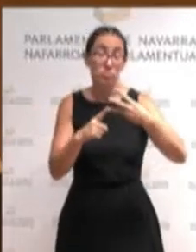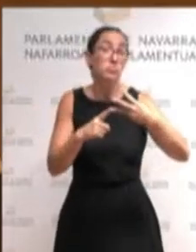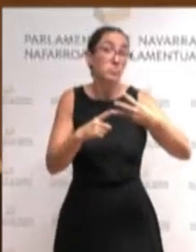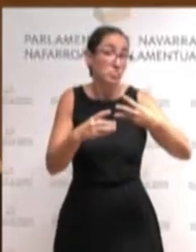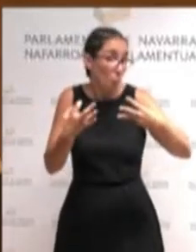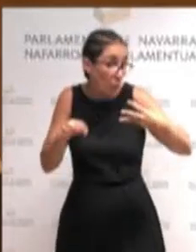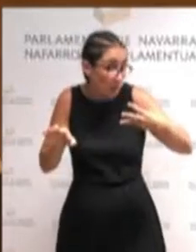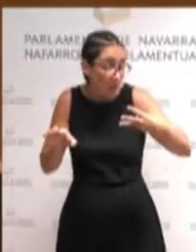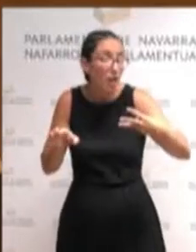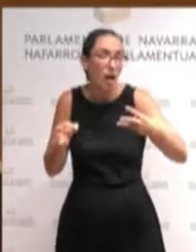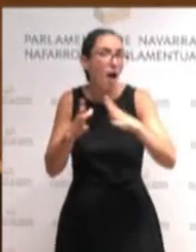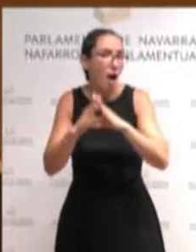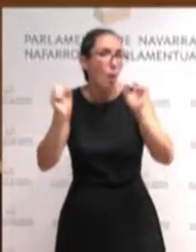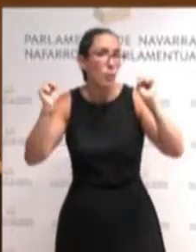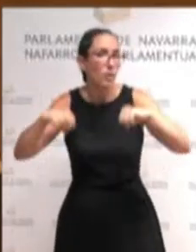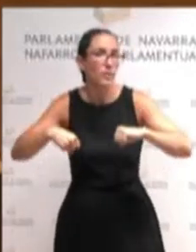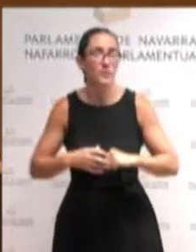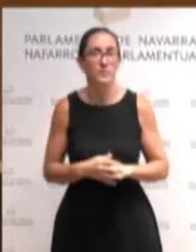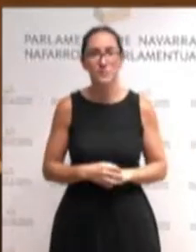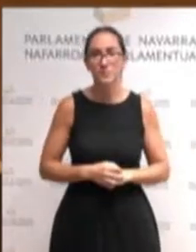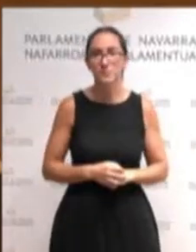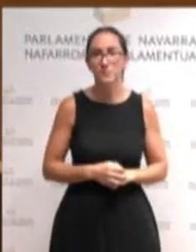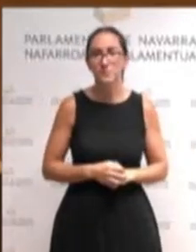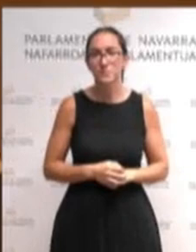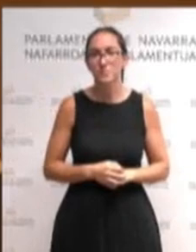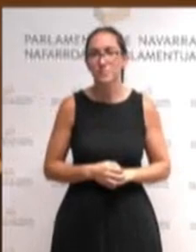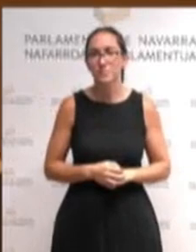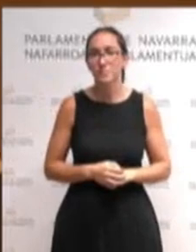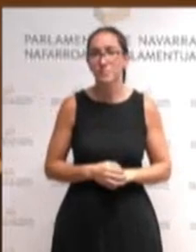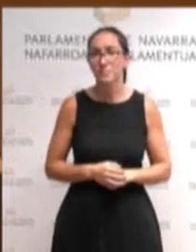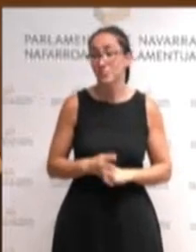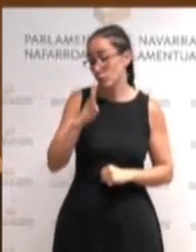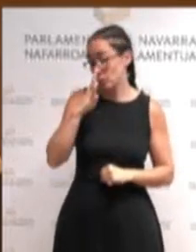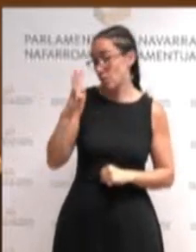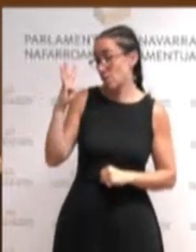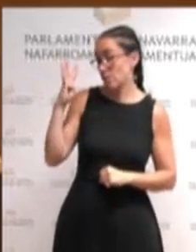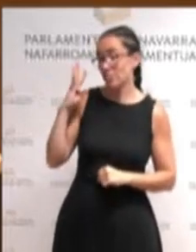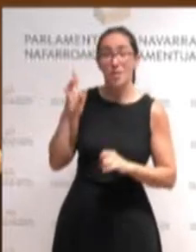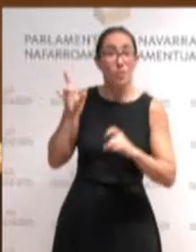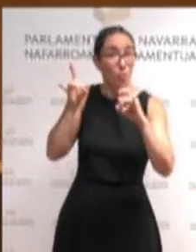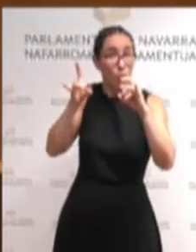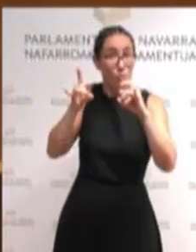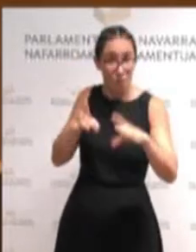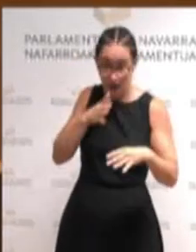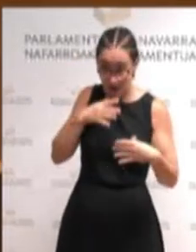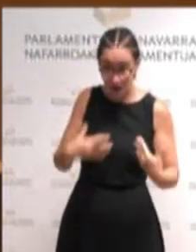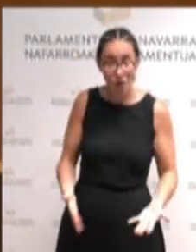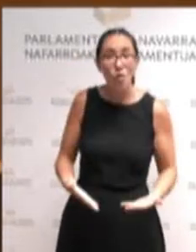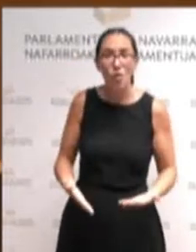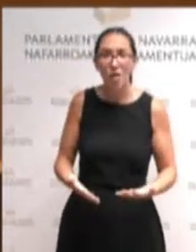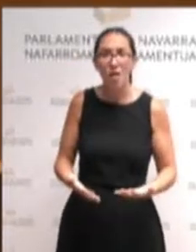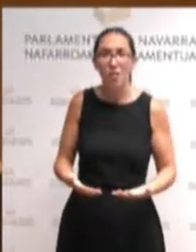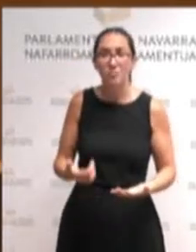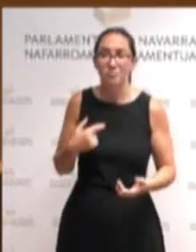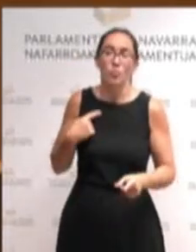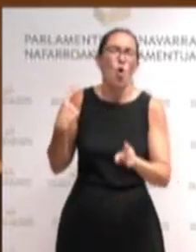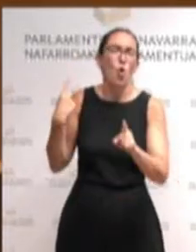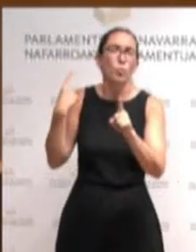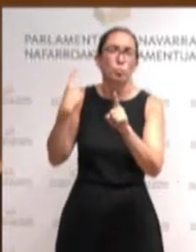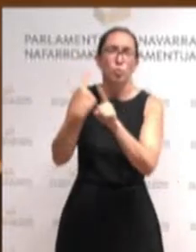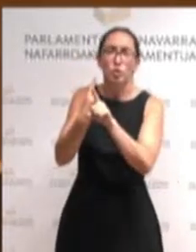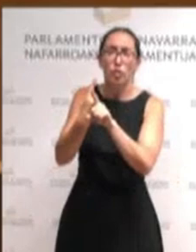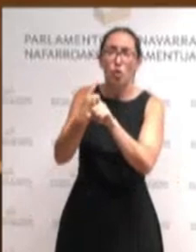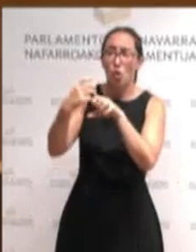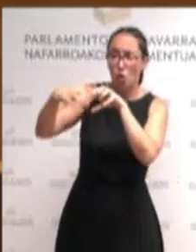horrein dela laurte bezala oposizioaren oposizioan beste aldean eskuinak izango ditugu orain